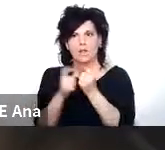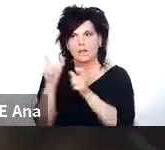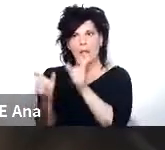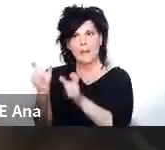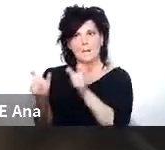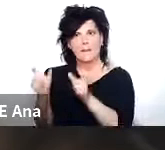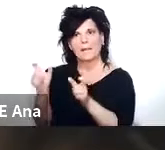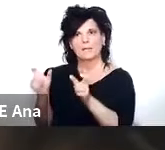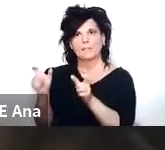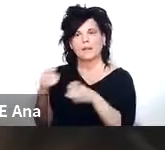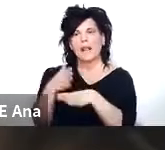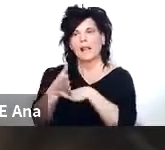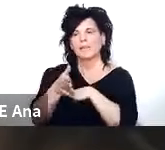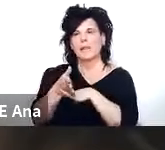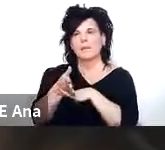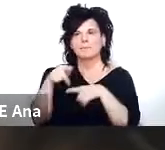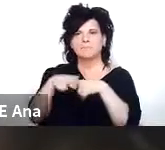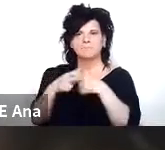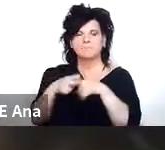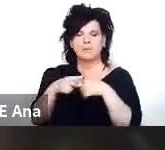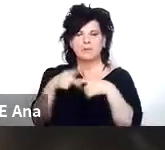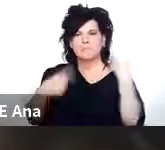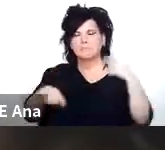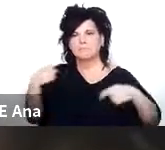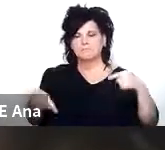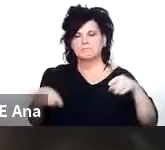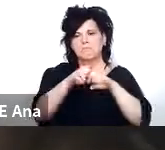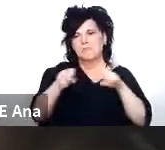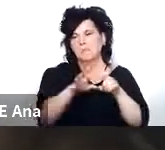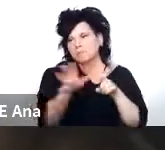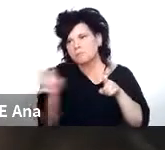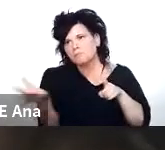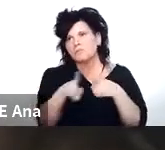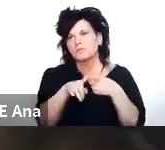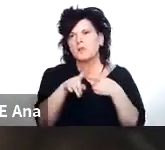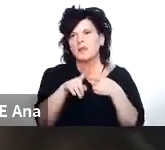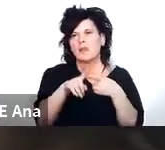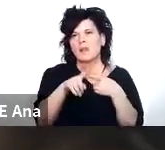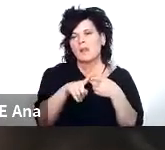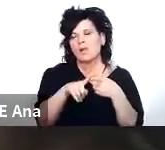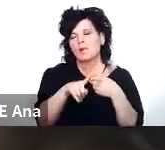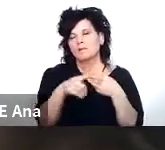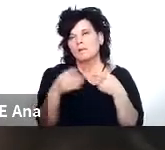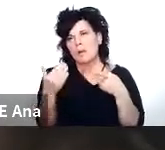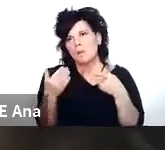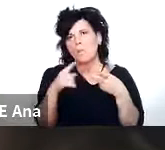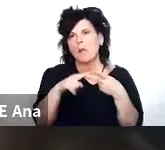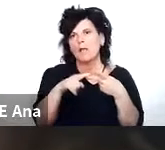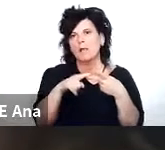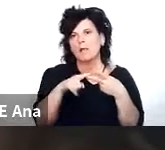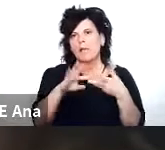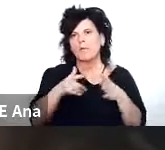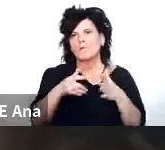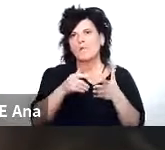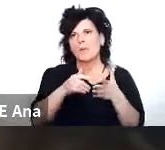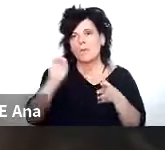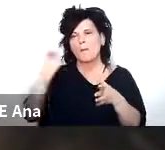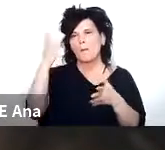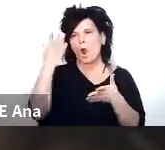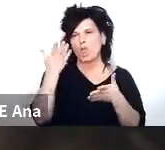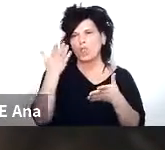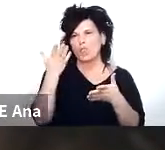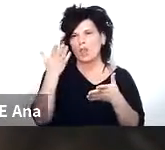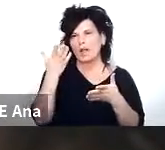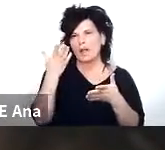distintas tecnologías ya sea fibra óptica que en el modelo FTTH que es el modelo más moderno hoy en día o de mayor